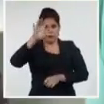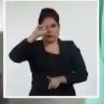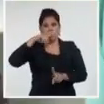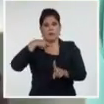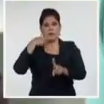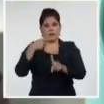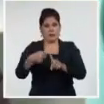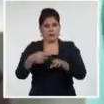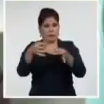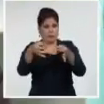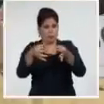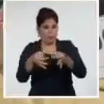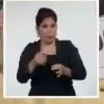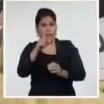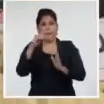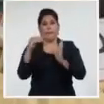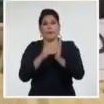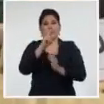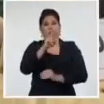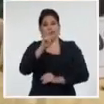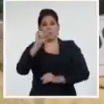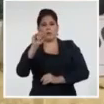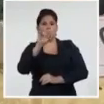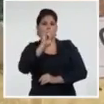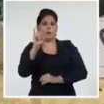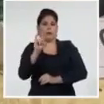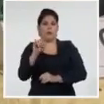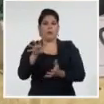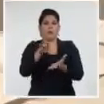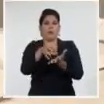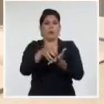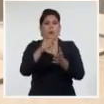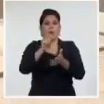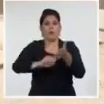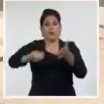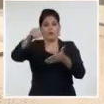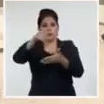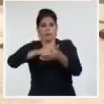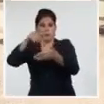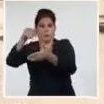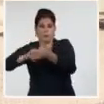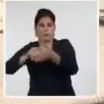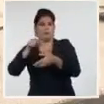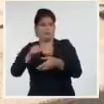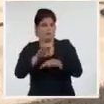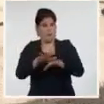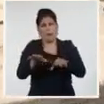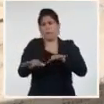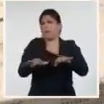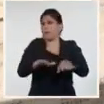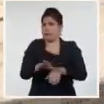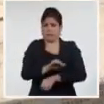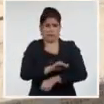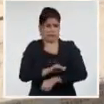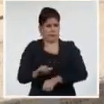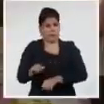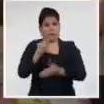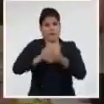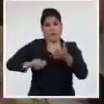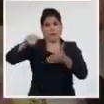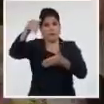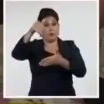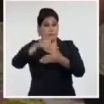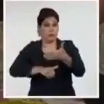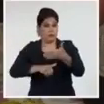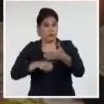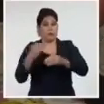de septiembre, 1.266 colegios electorales, los cuales se encuentran listos para las votaciones